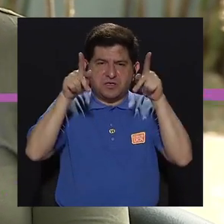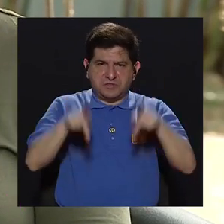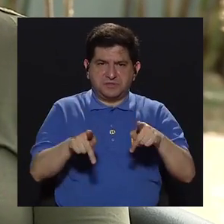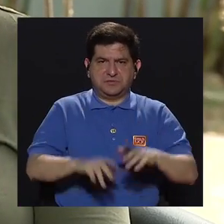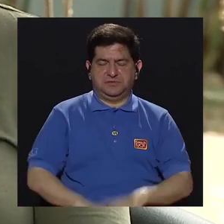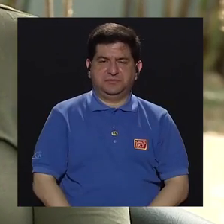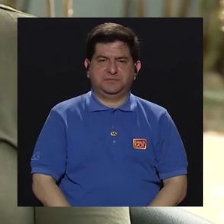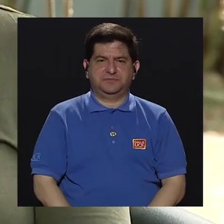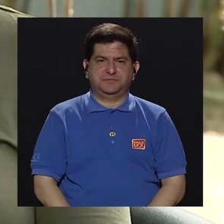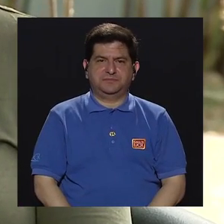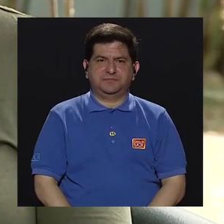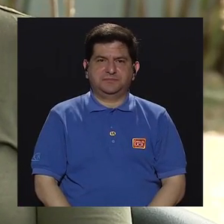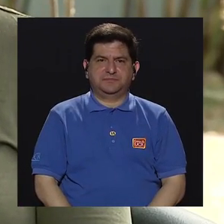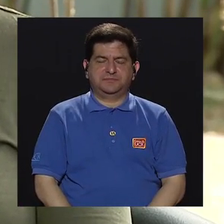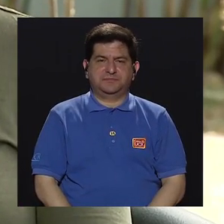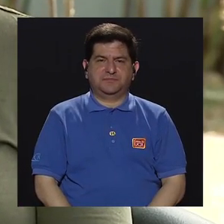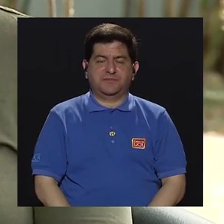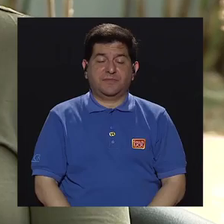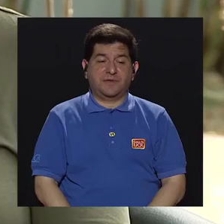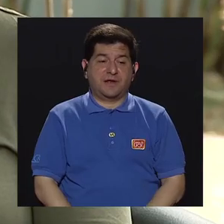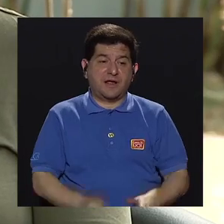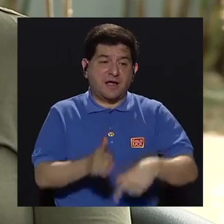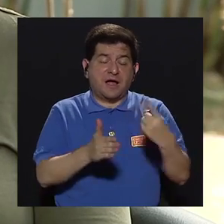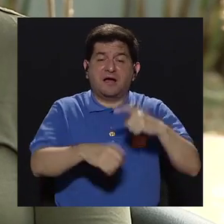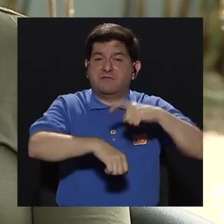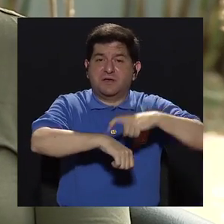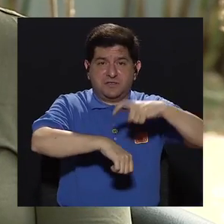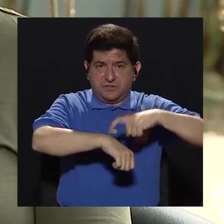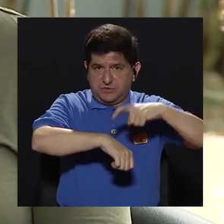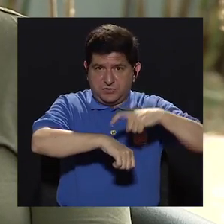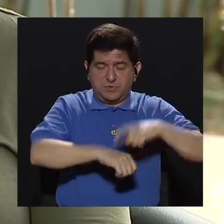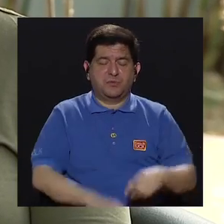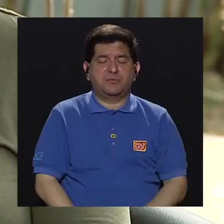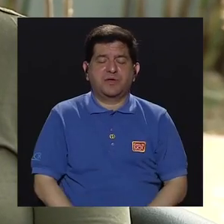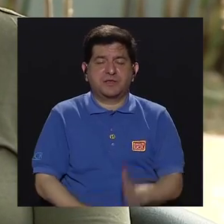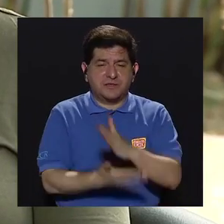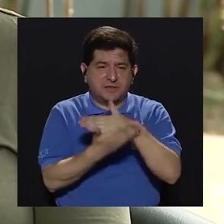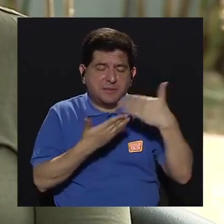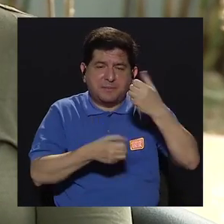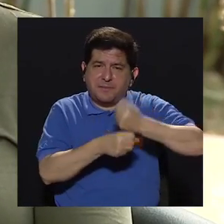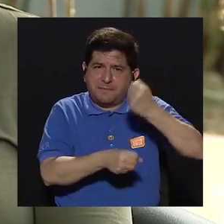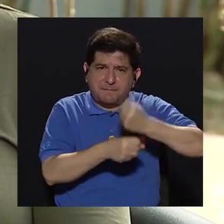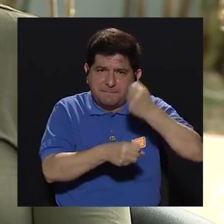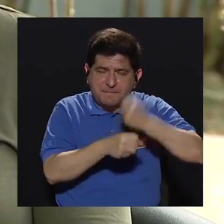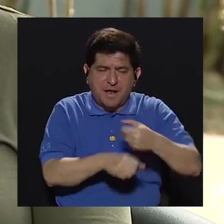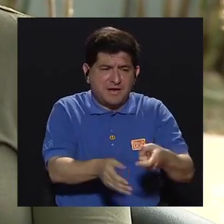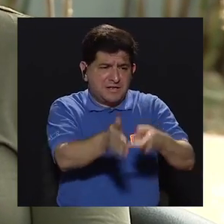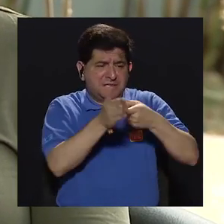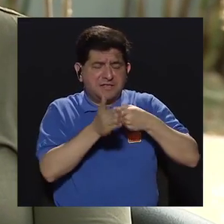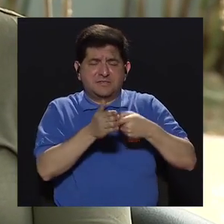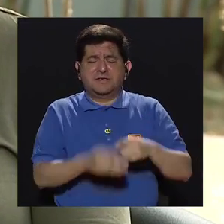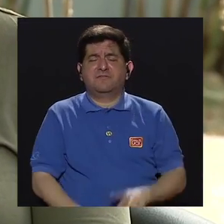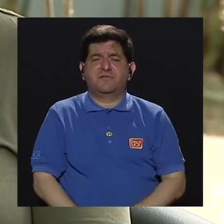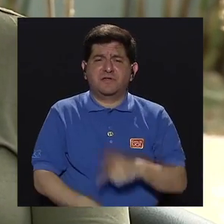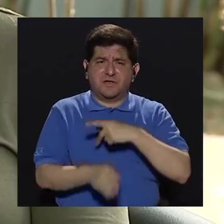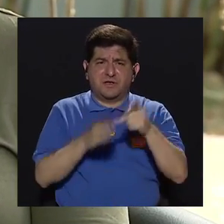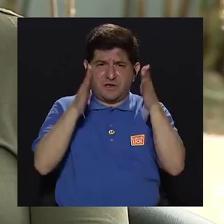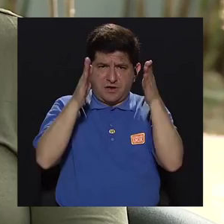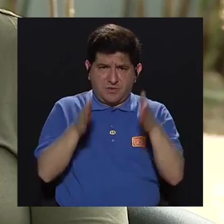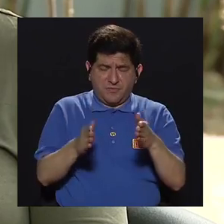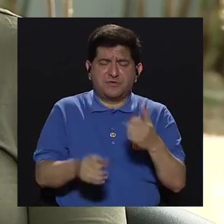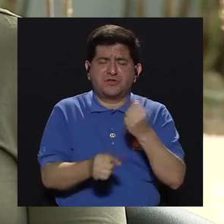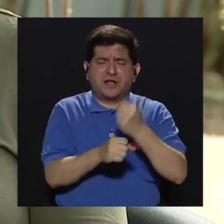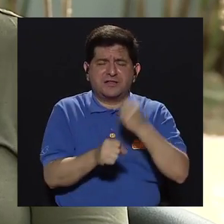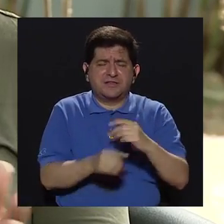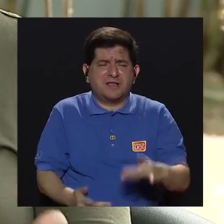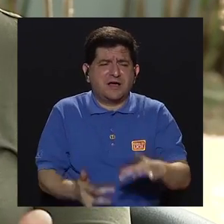de la persona. Entonces, hay momentos de que hacer de la parte laboral donde se le exige al profesional el trabajo